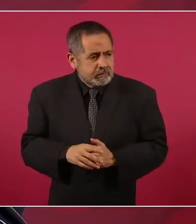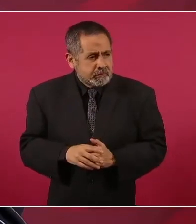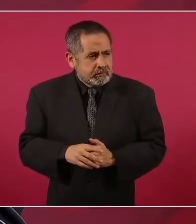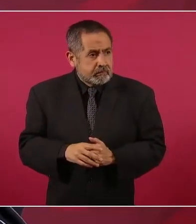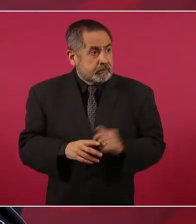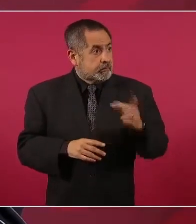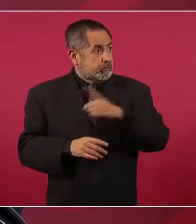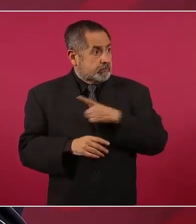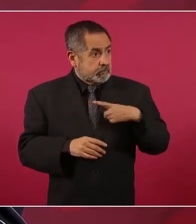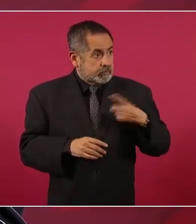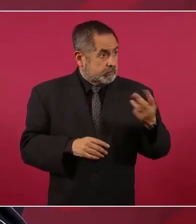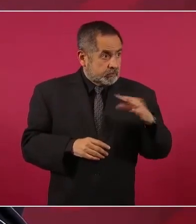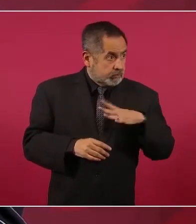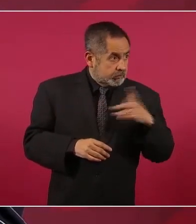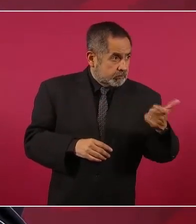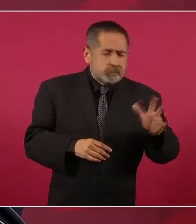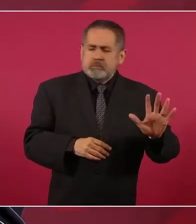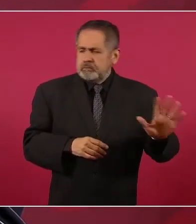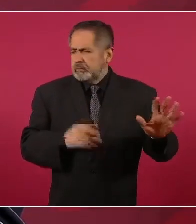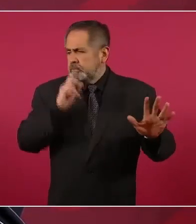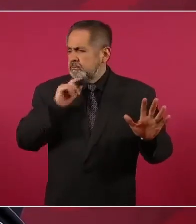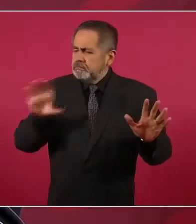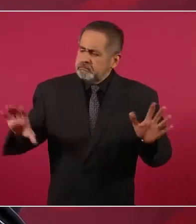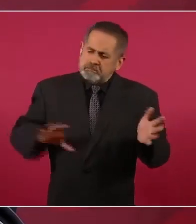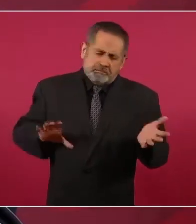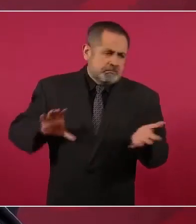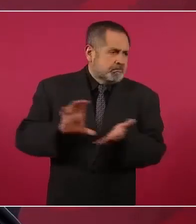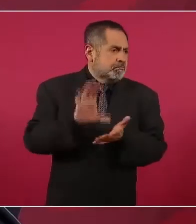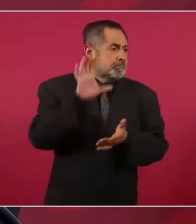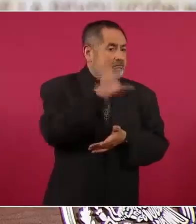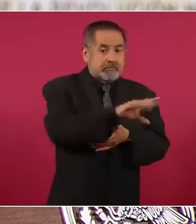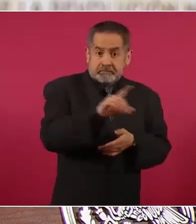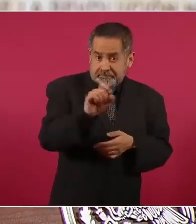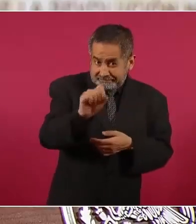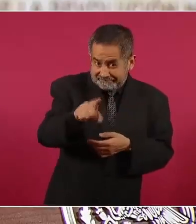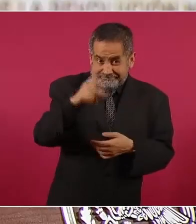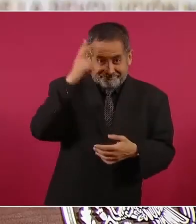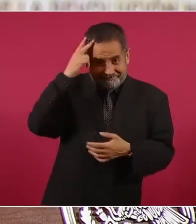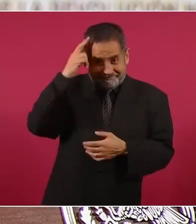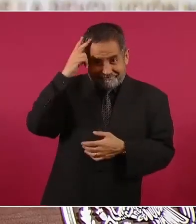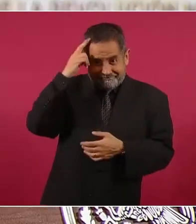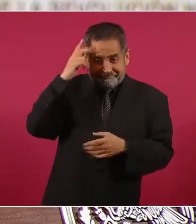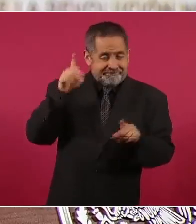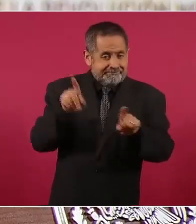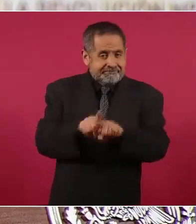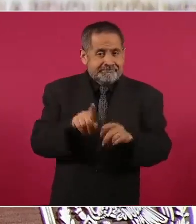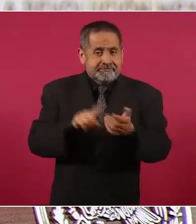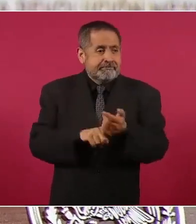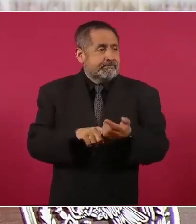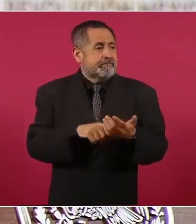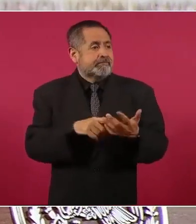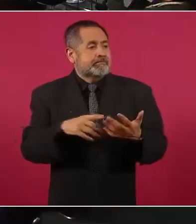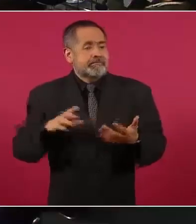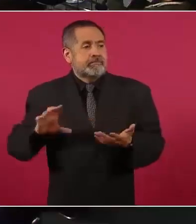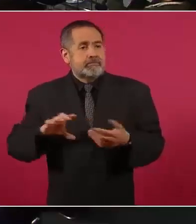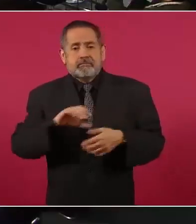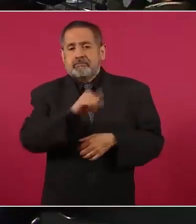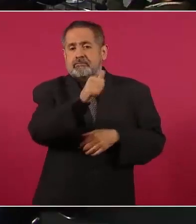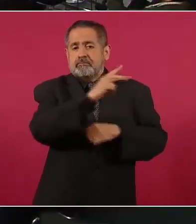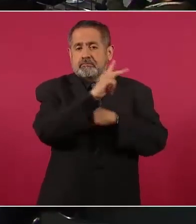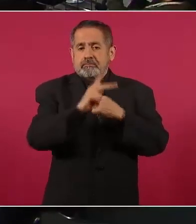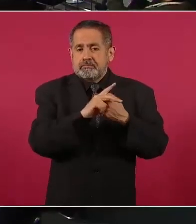Porfirio Díaz a las empresas ferrocarriles extranjeras